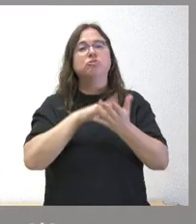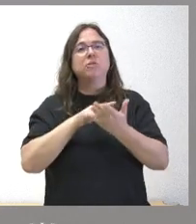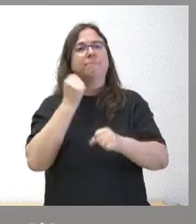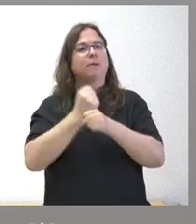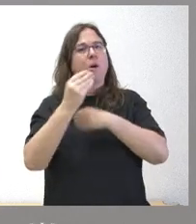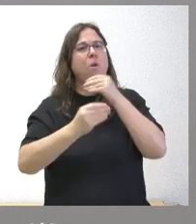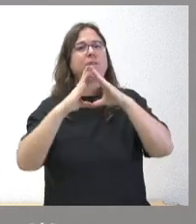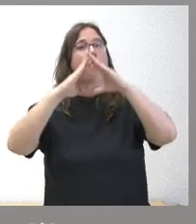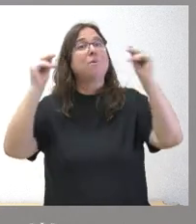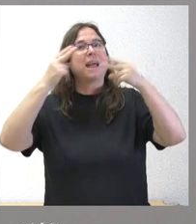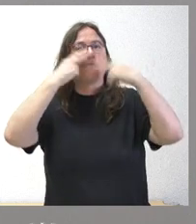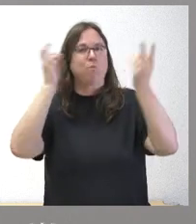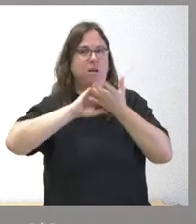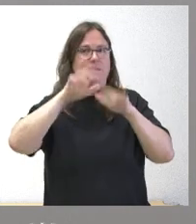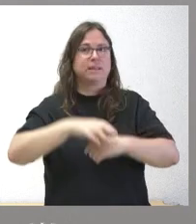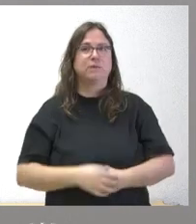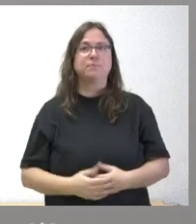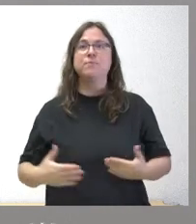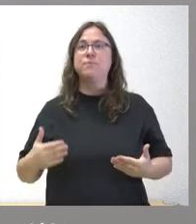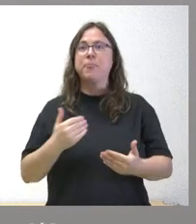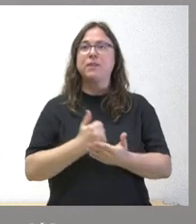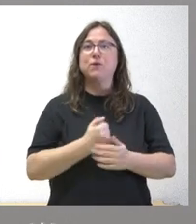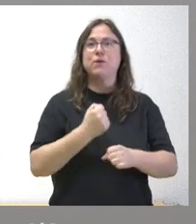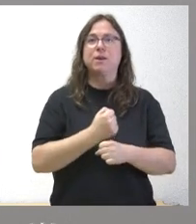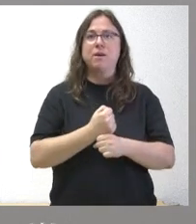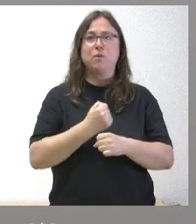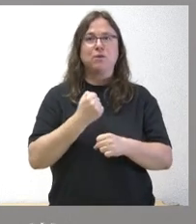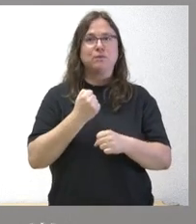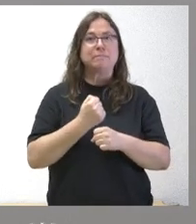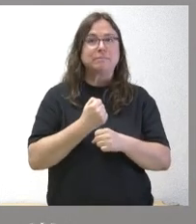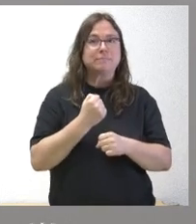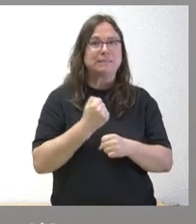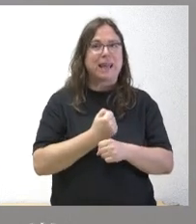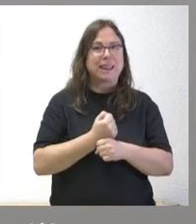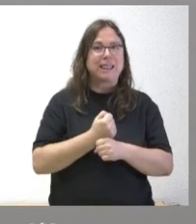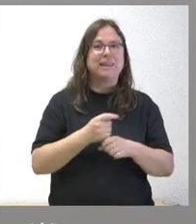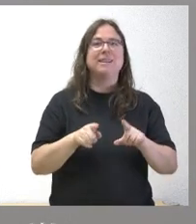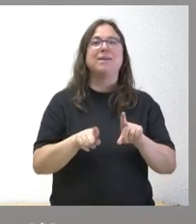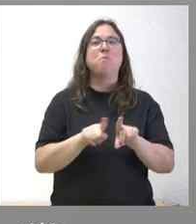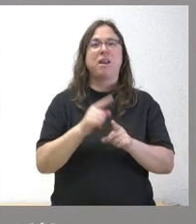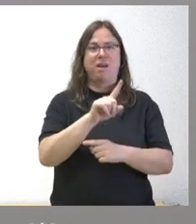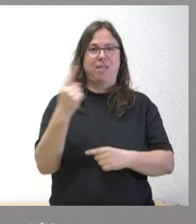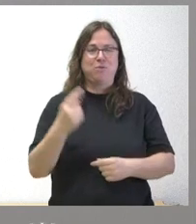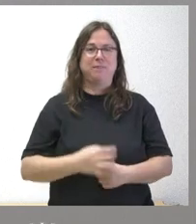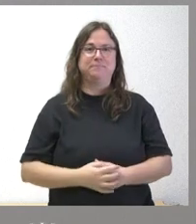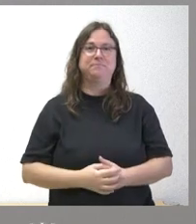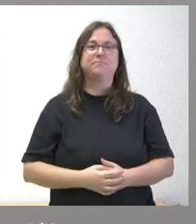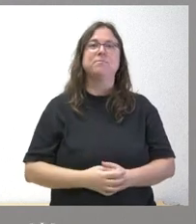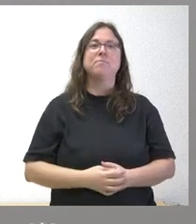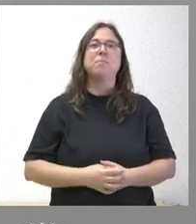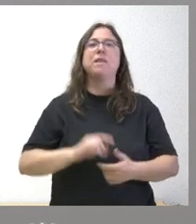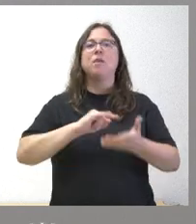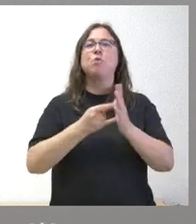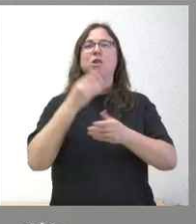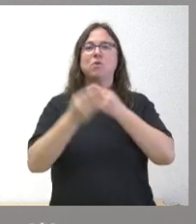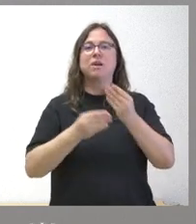públicas. Tienen ustedes todo el detalle de la actividad a desarrollar, del importe que corresponde a cada una de ellas, de los proyectos que van a hacer, la